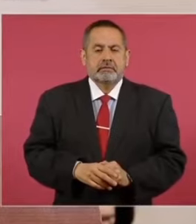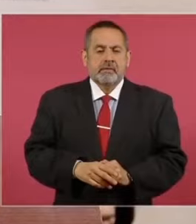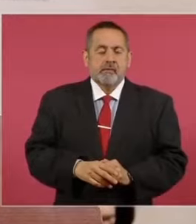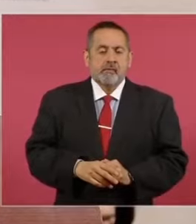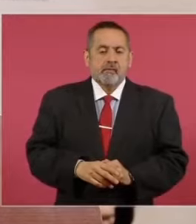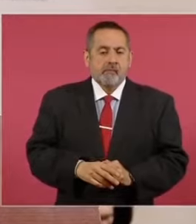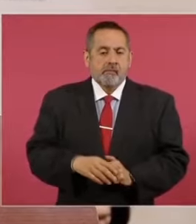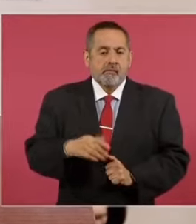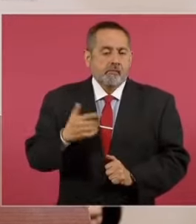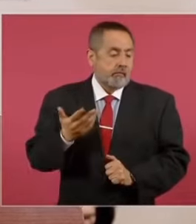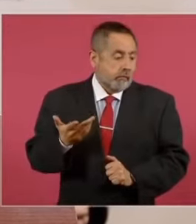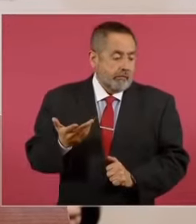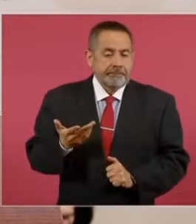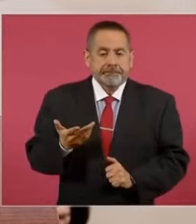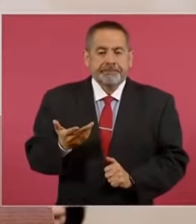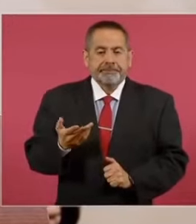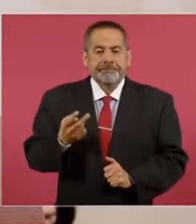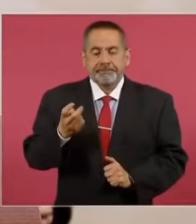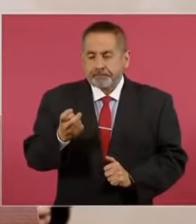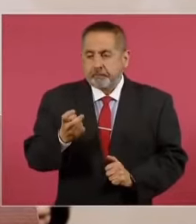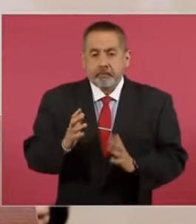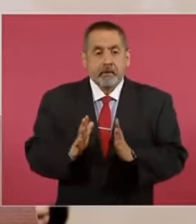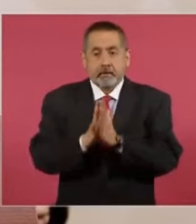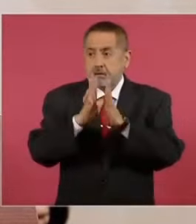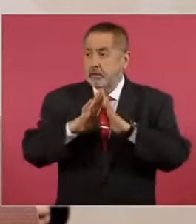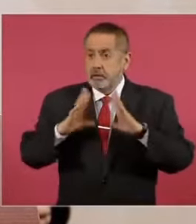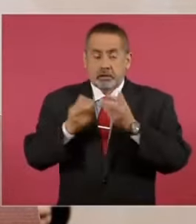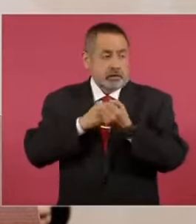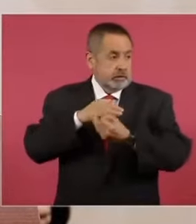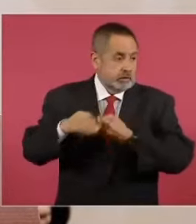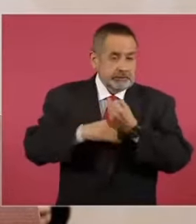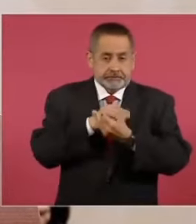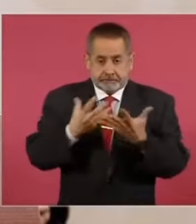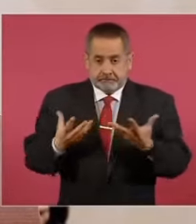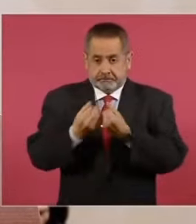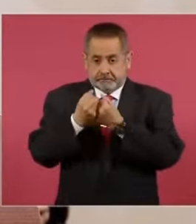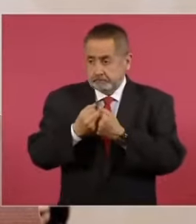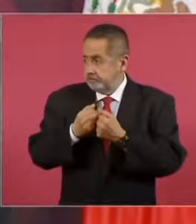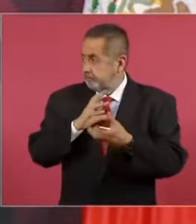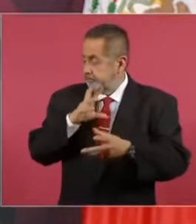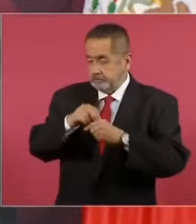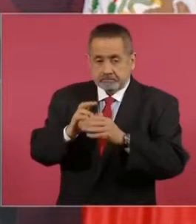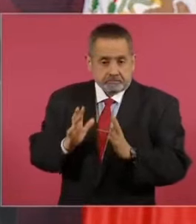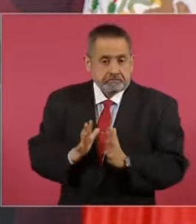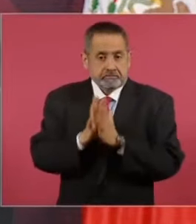Y entonces participan todos, participamos todos.